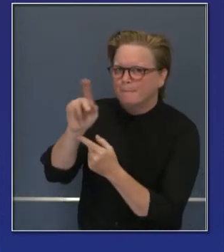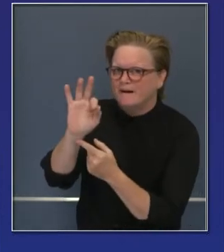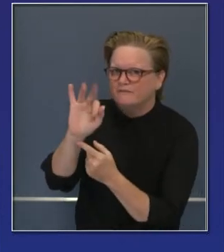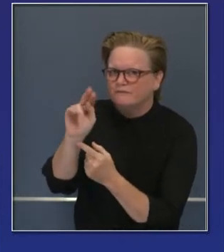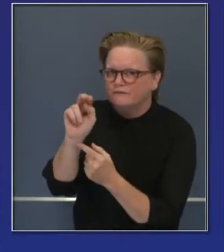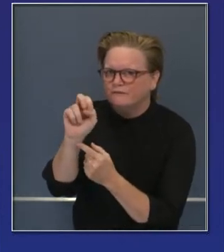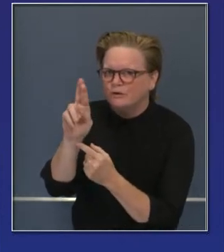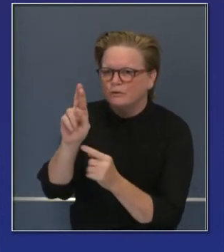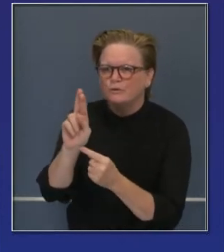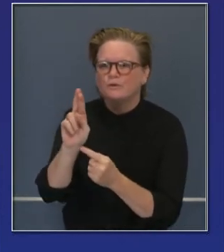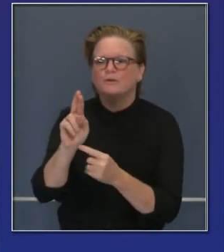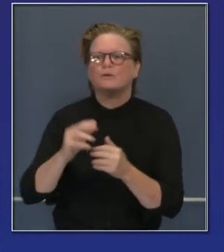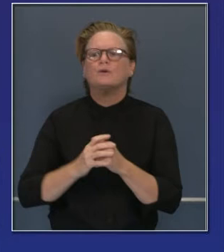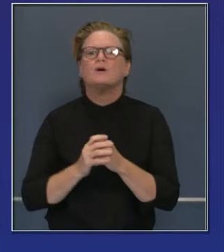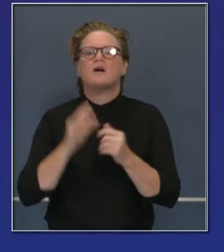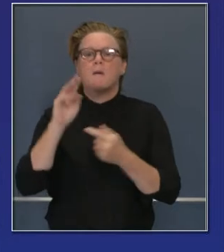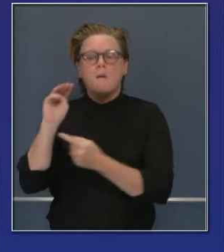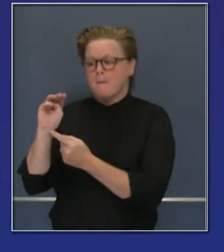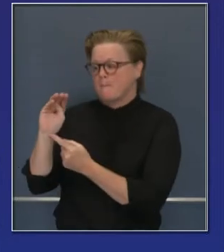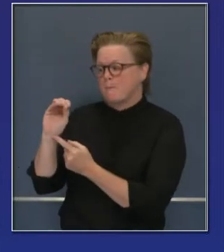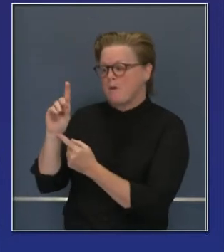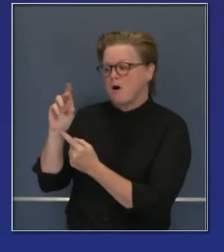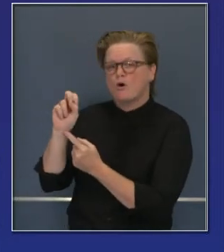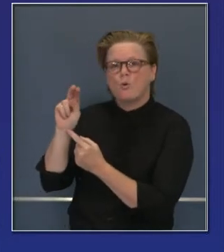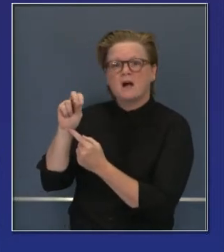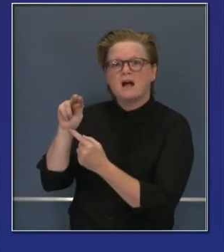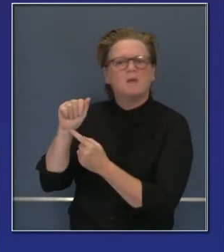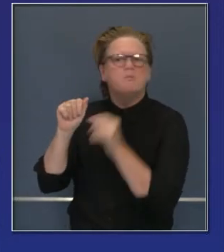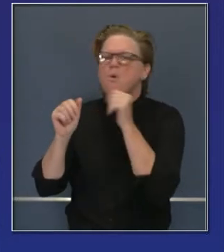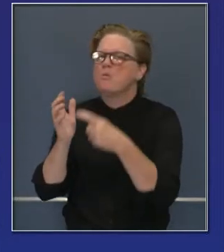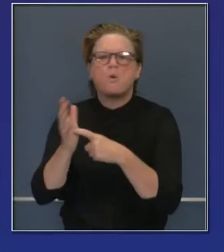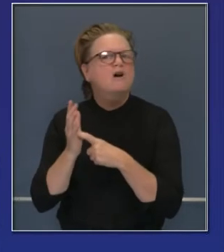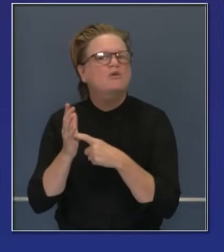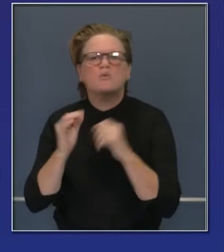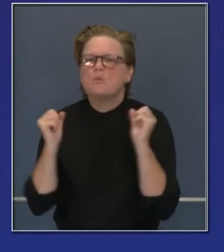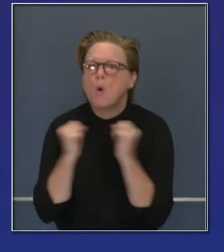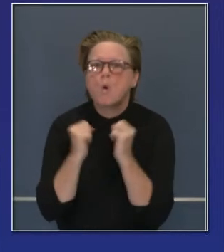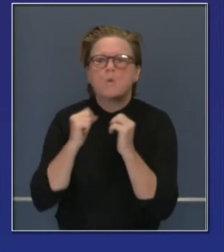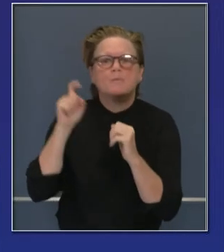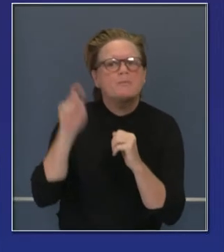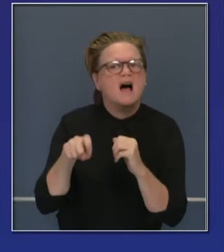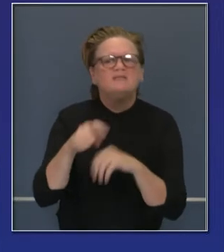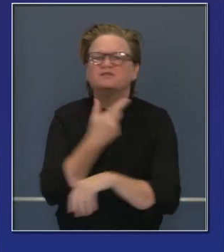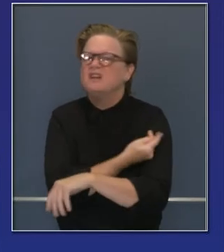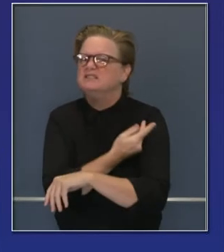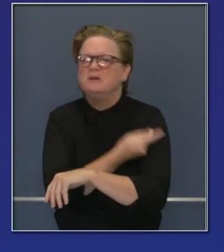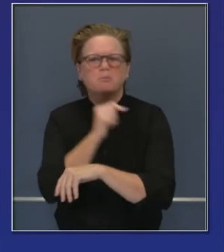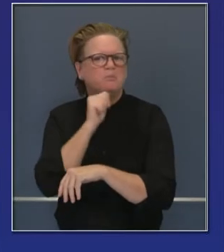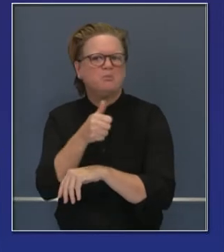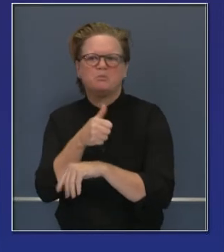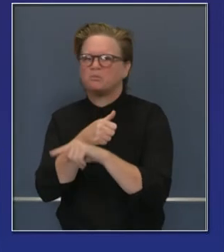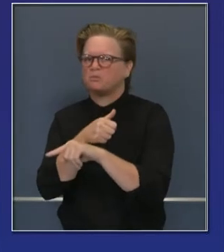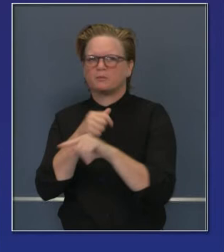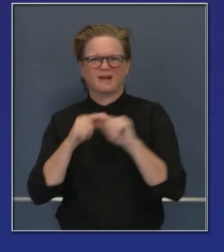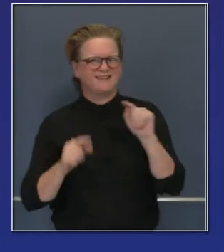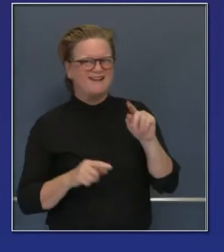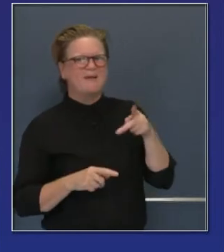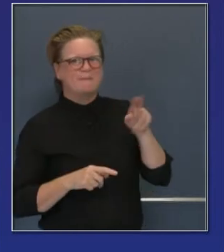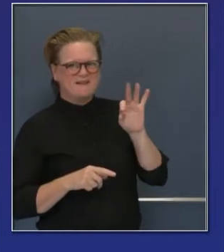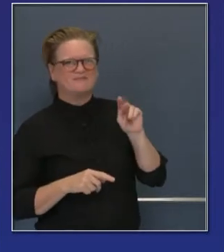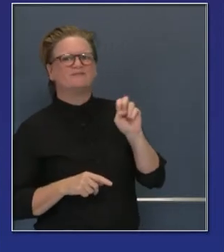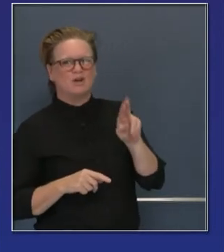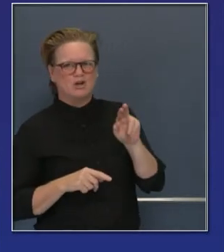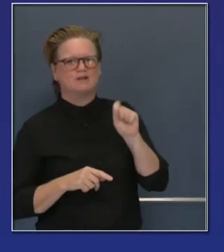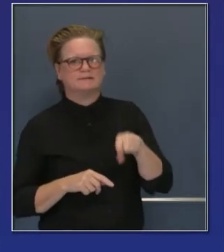Moderna no típicamente requiere estos congeladores y son más fácilmente transportados esas vacunas, los de Moderna. Por eso se requieren dos planes